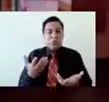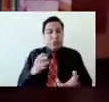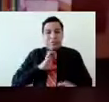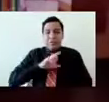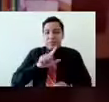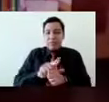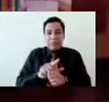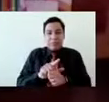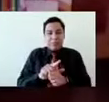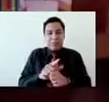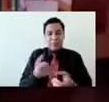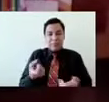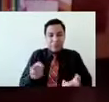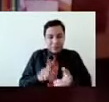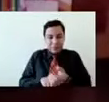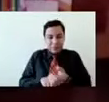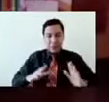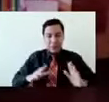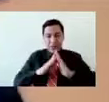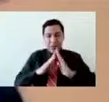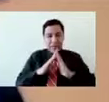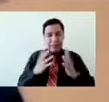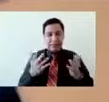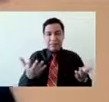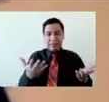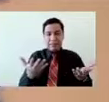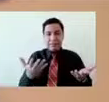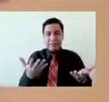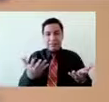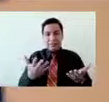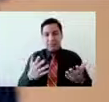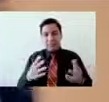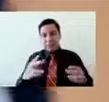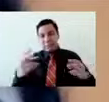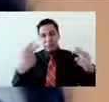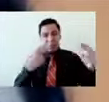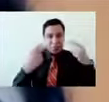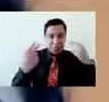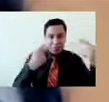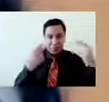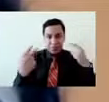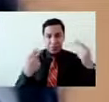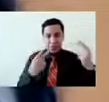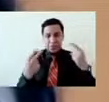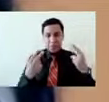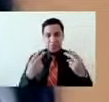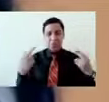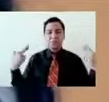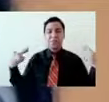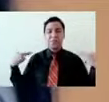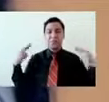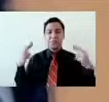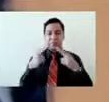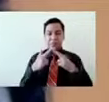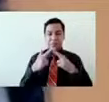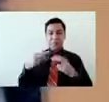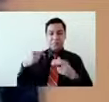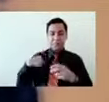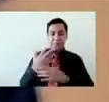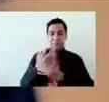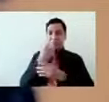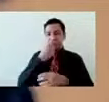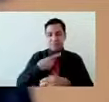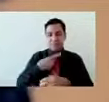me digan maestra, doctora, díganme Olga, hay una frase que aprendí de mi maestra y que creo que puede relacionarse aquí, de mi maestra Magda,